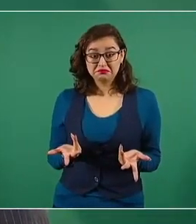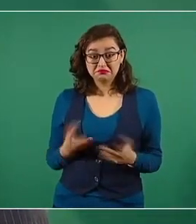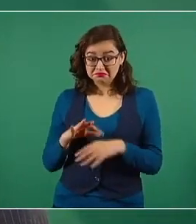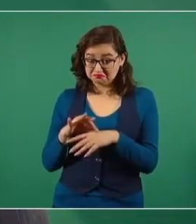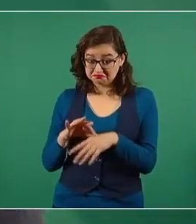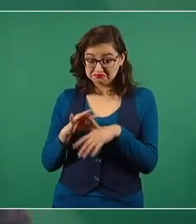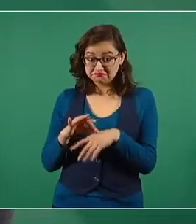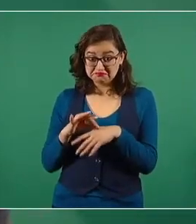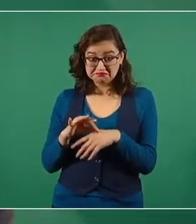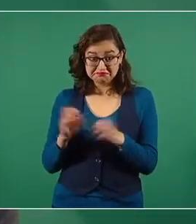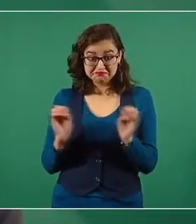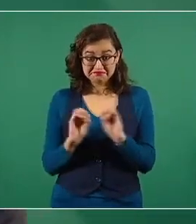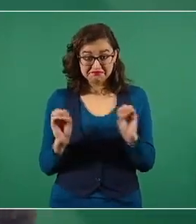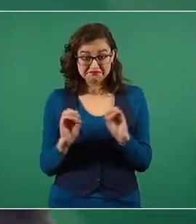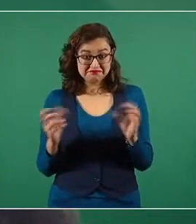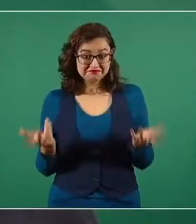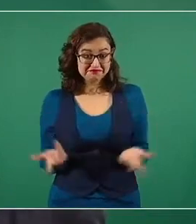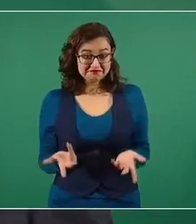En efecto,